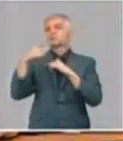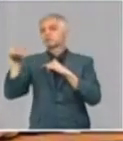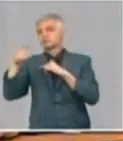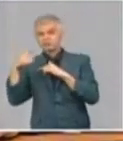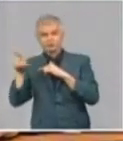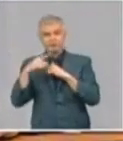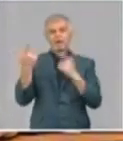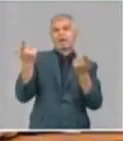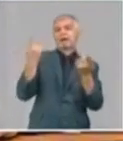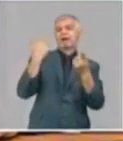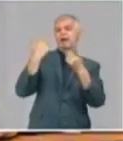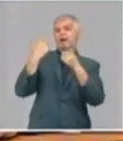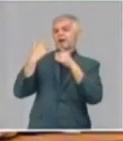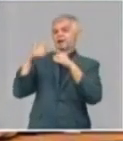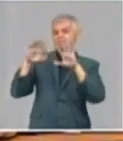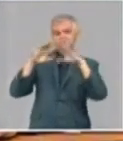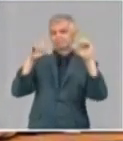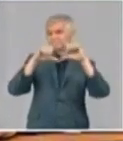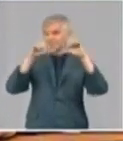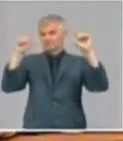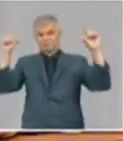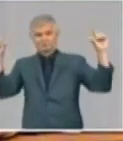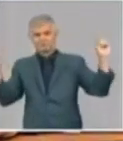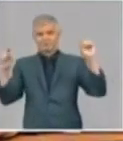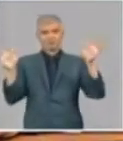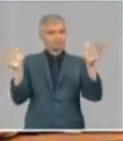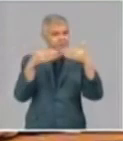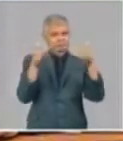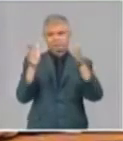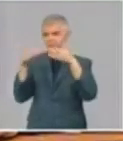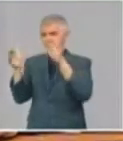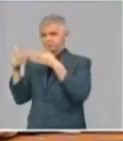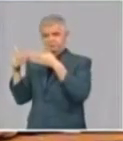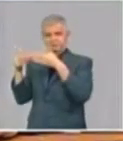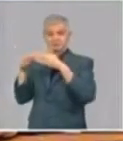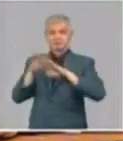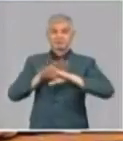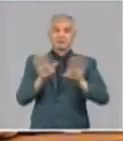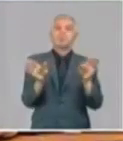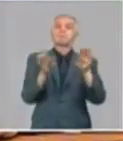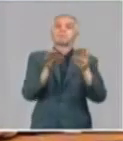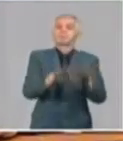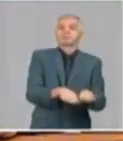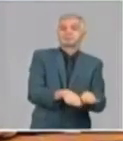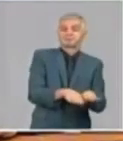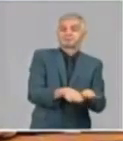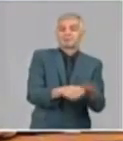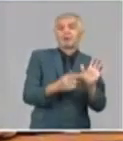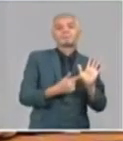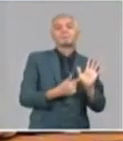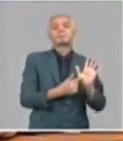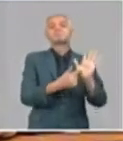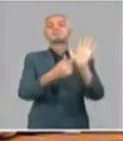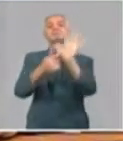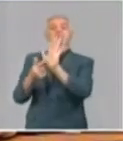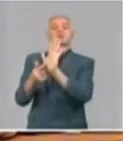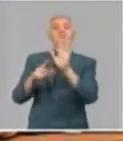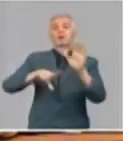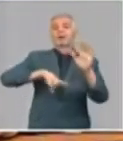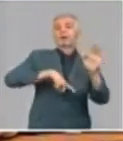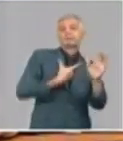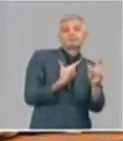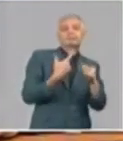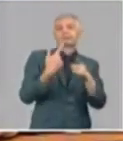y ARTEC y en todo el país lo cual trajo como consecuencia la suspensión de las presentaciones artísticas de la